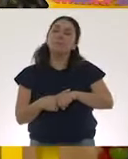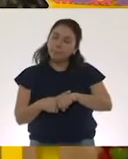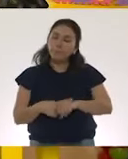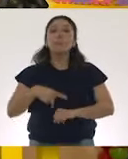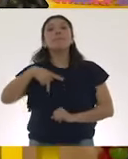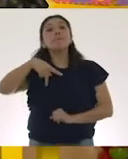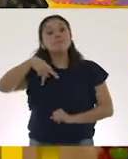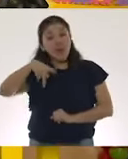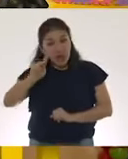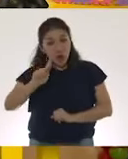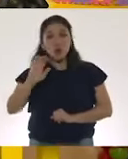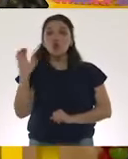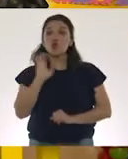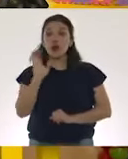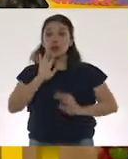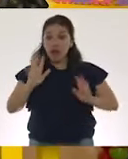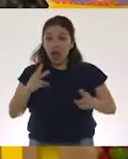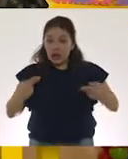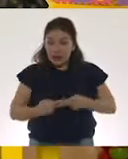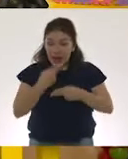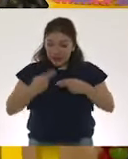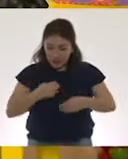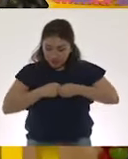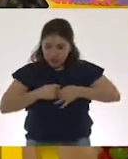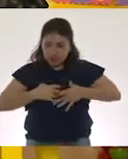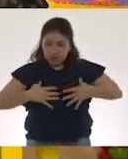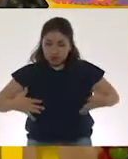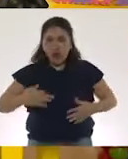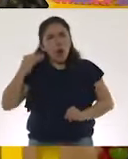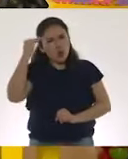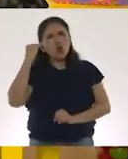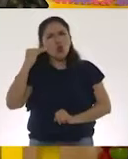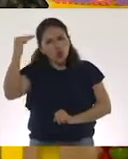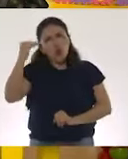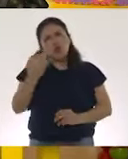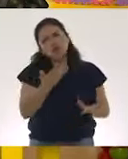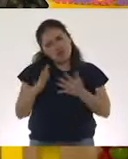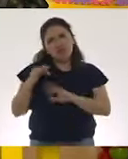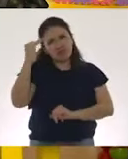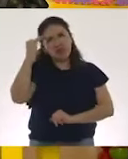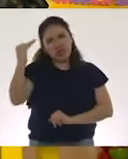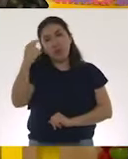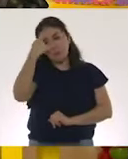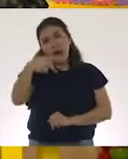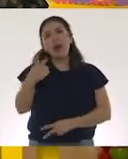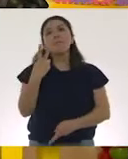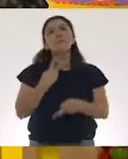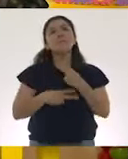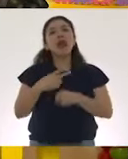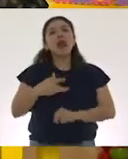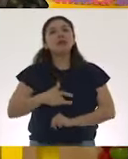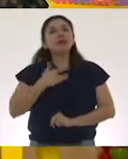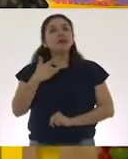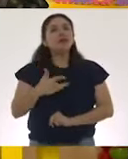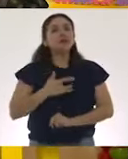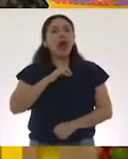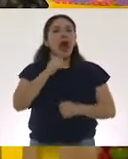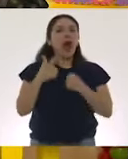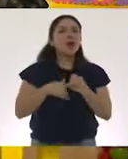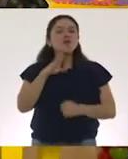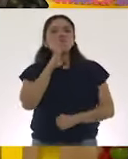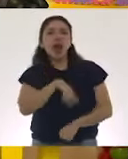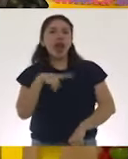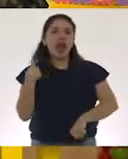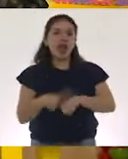Pero, una vez que se empieza a reproducir, tarda cierto tiempo en generarnos signos y síntomas de